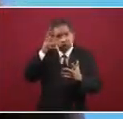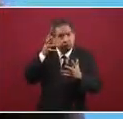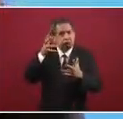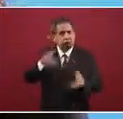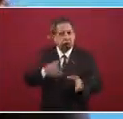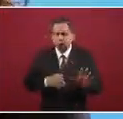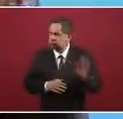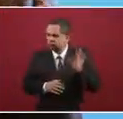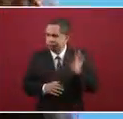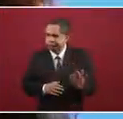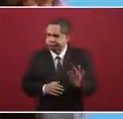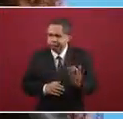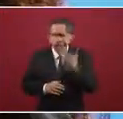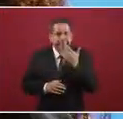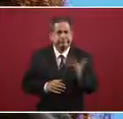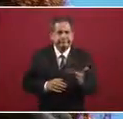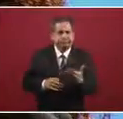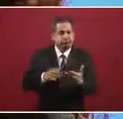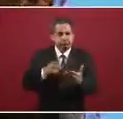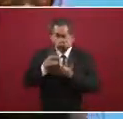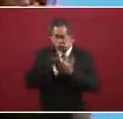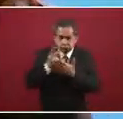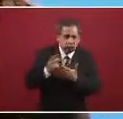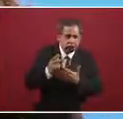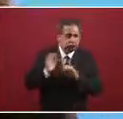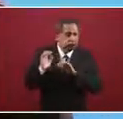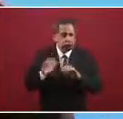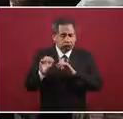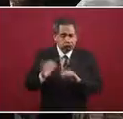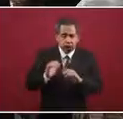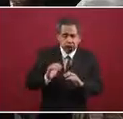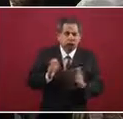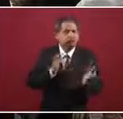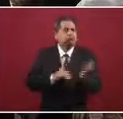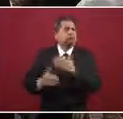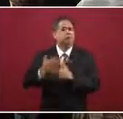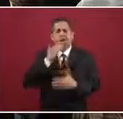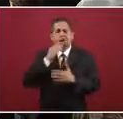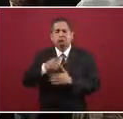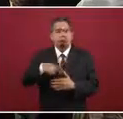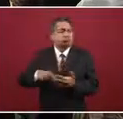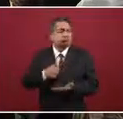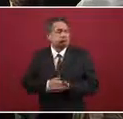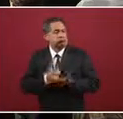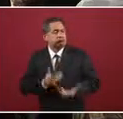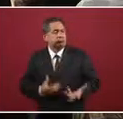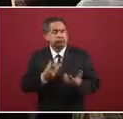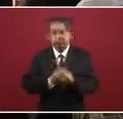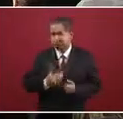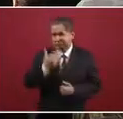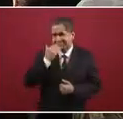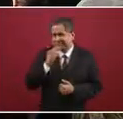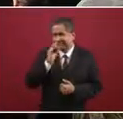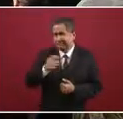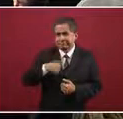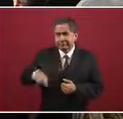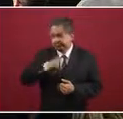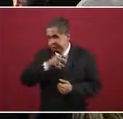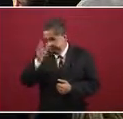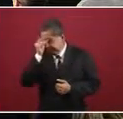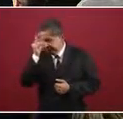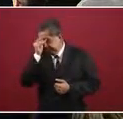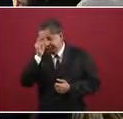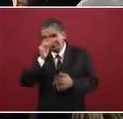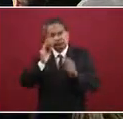visto, digamos, en el éxito del programa y en lo que han podido contribuir en las empresas en donde se capacitan. Ha sido